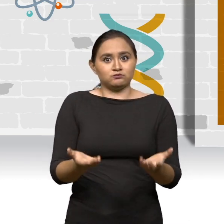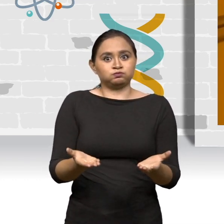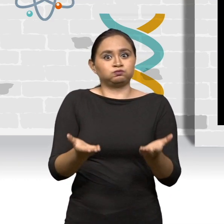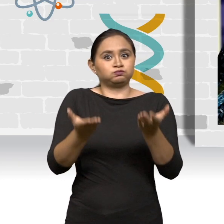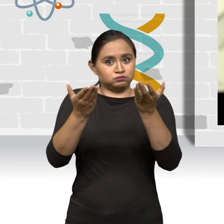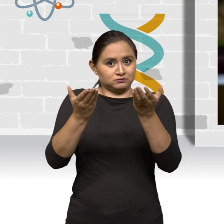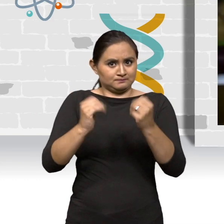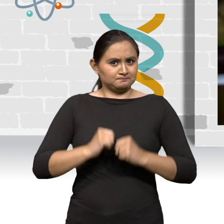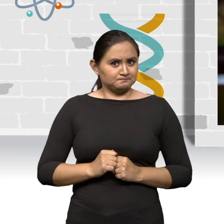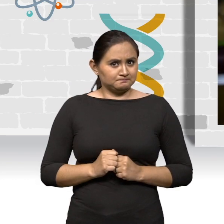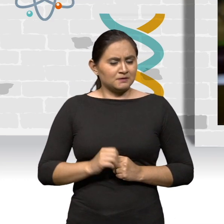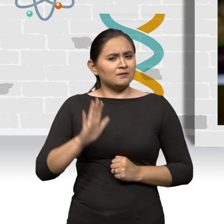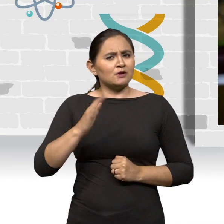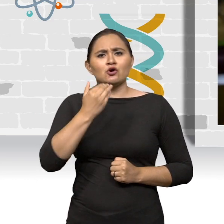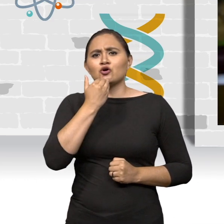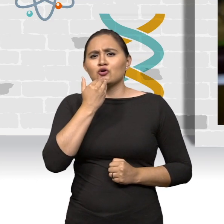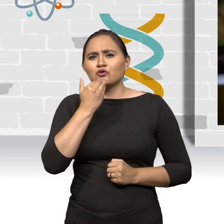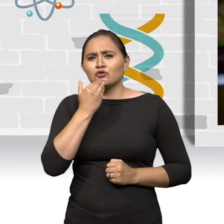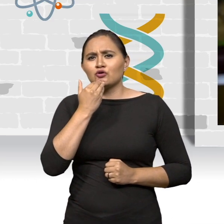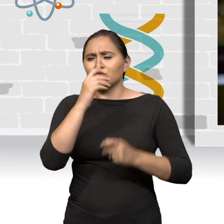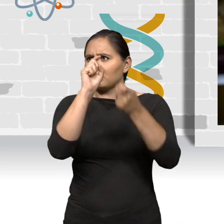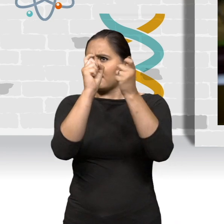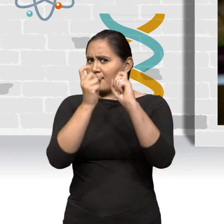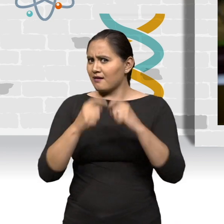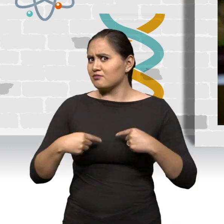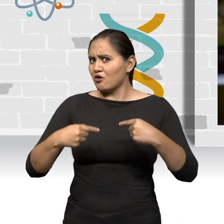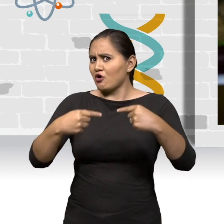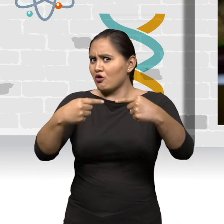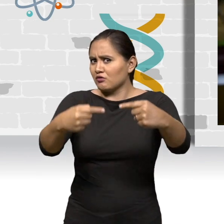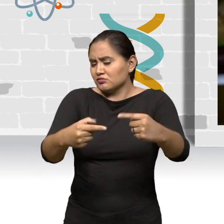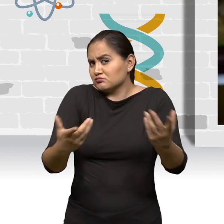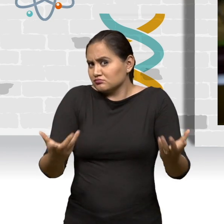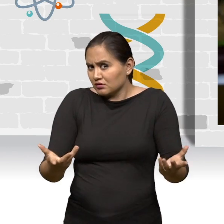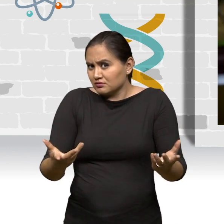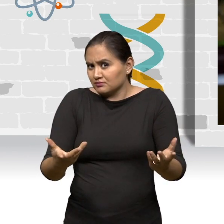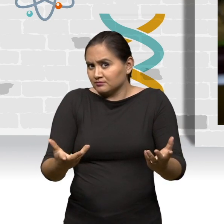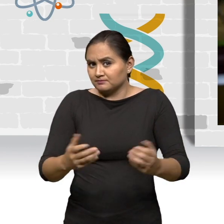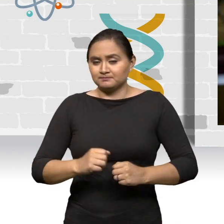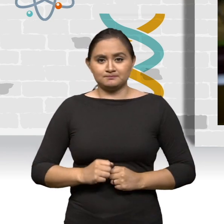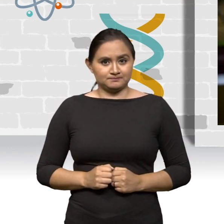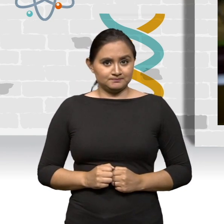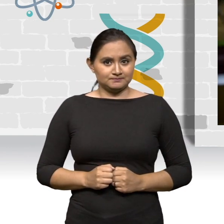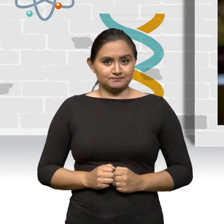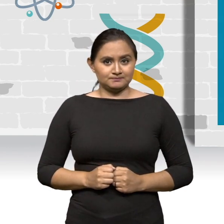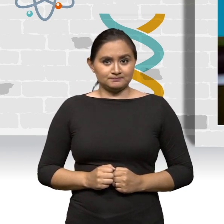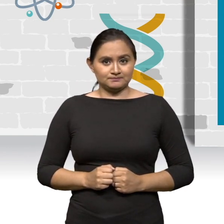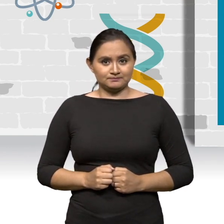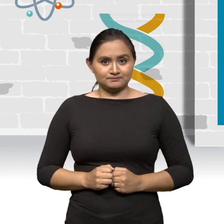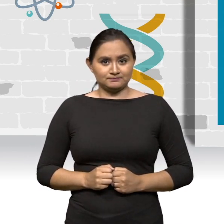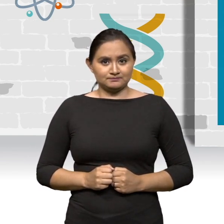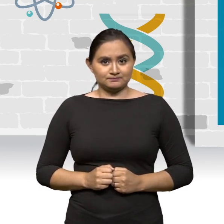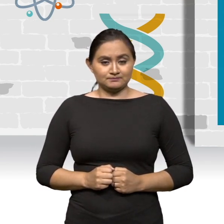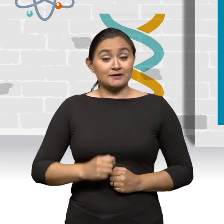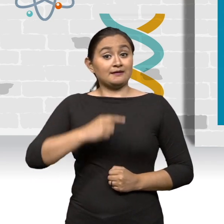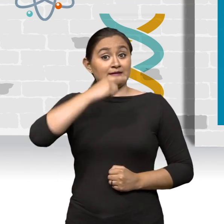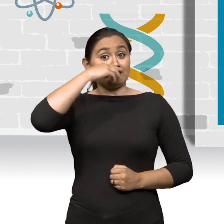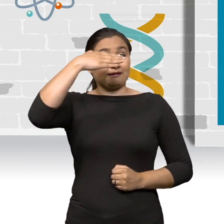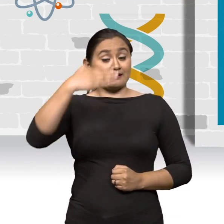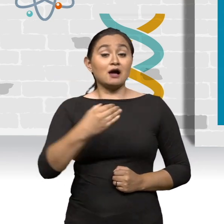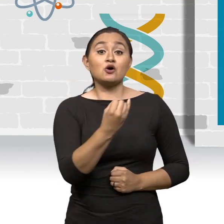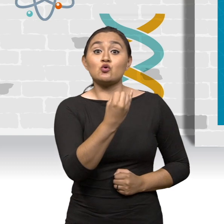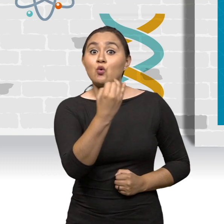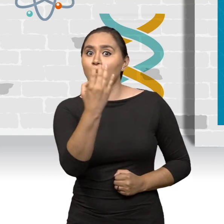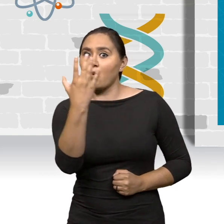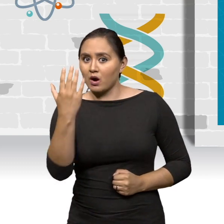gas. En este caso, ¿qué variables debía mantener constantes para que no afectaran su experimento? La cantidad de gas